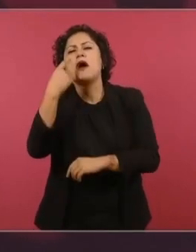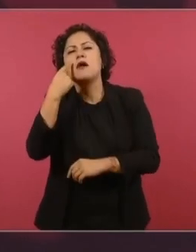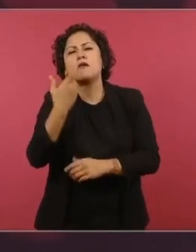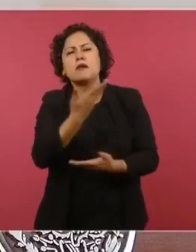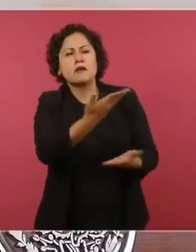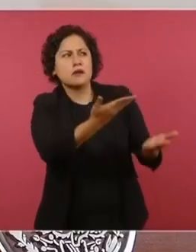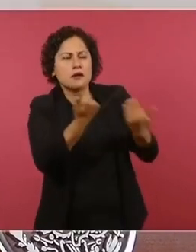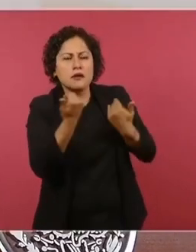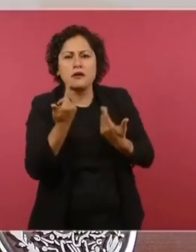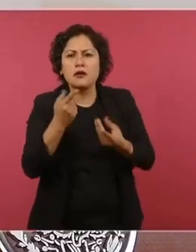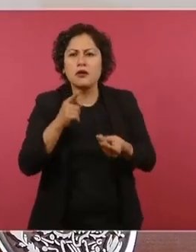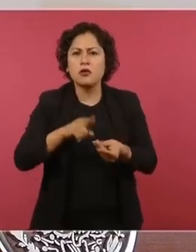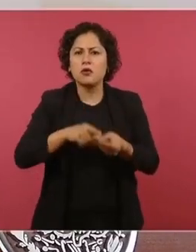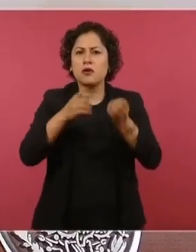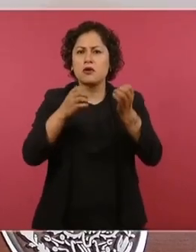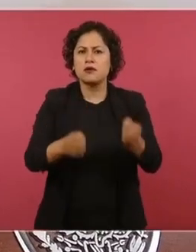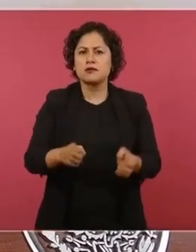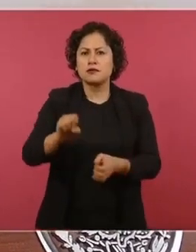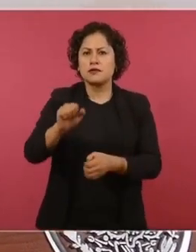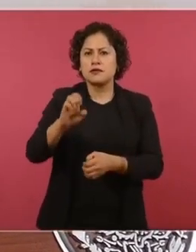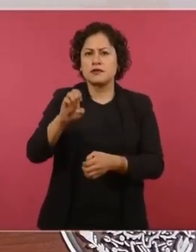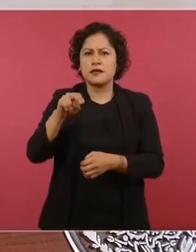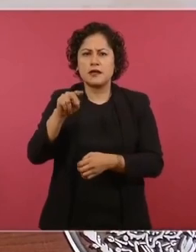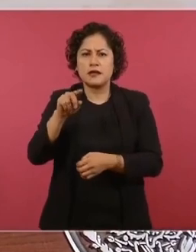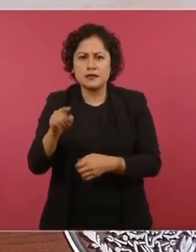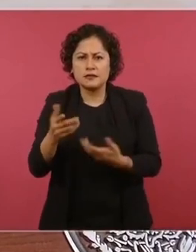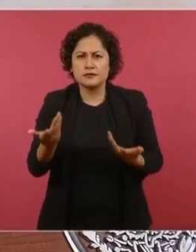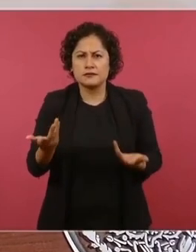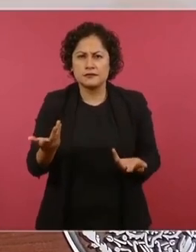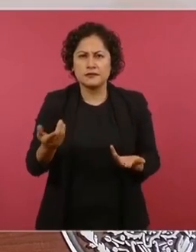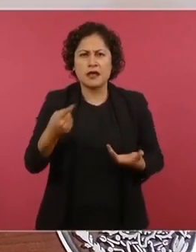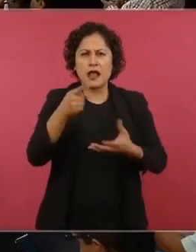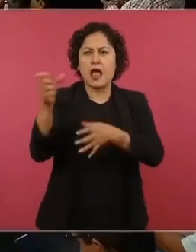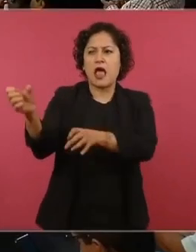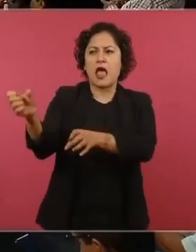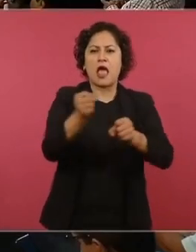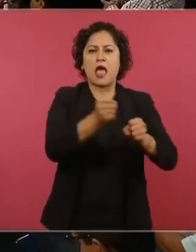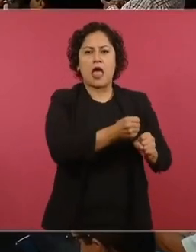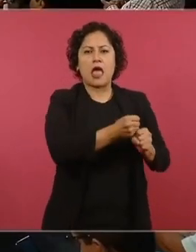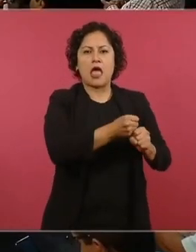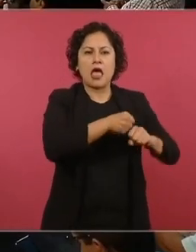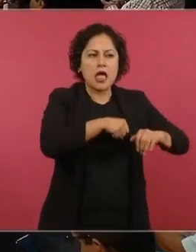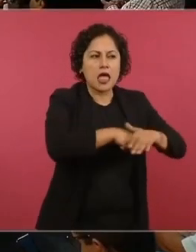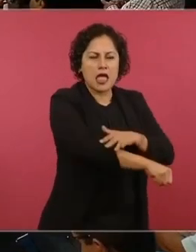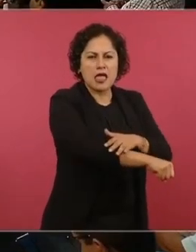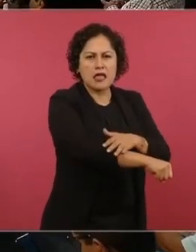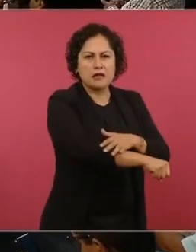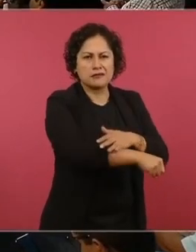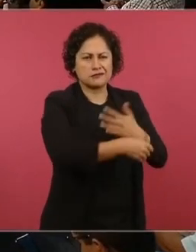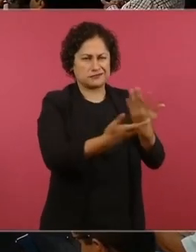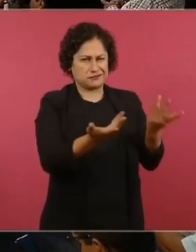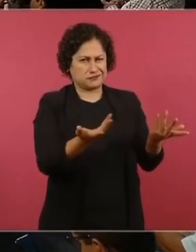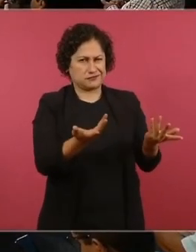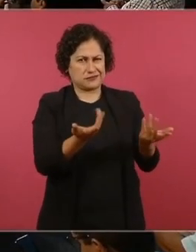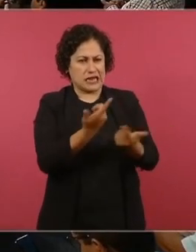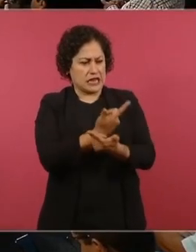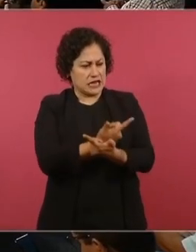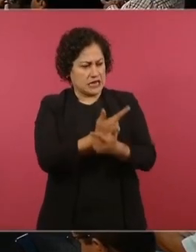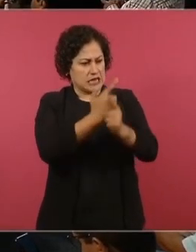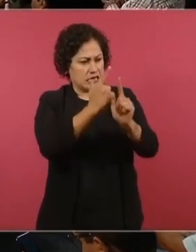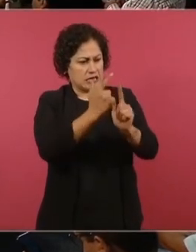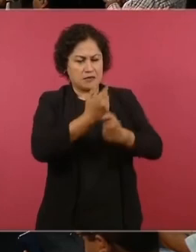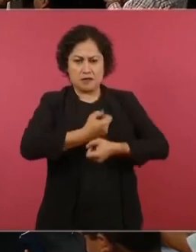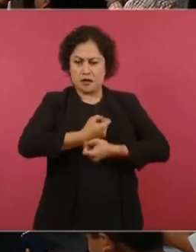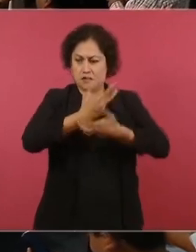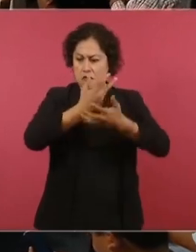¿Dónde está la libertad y la libre manifestación de